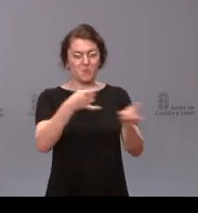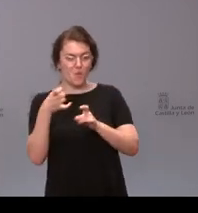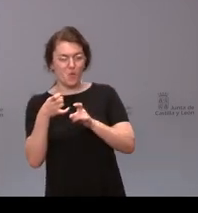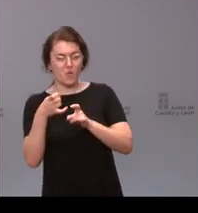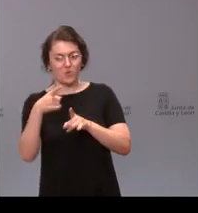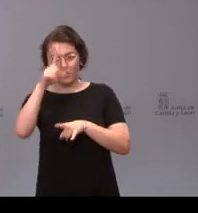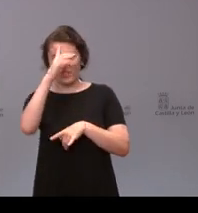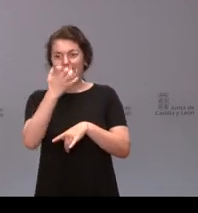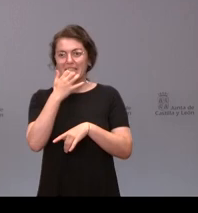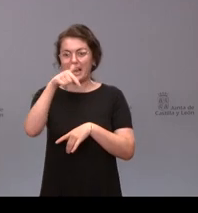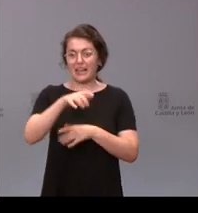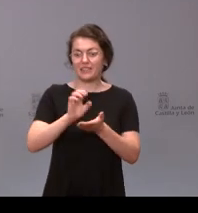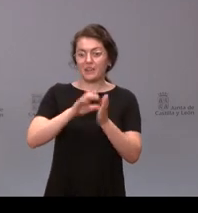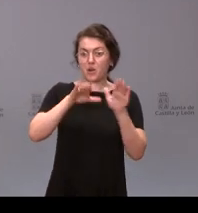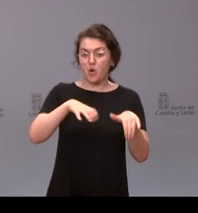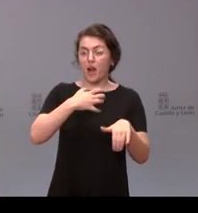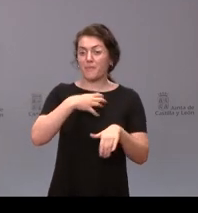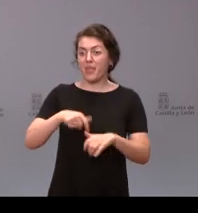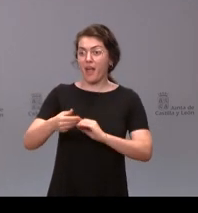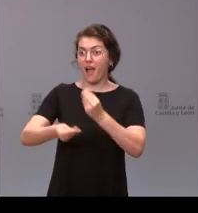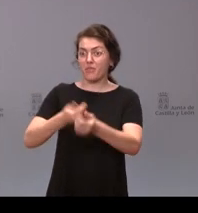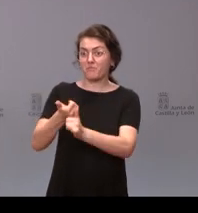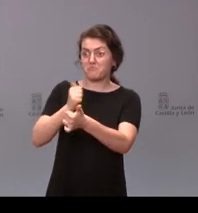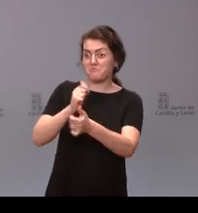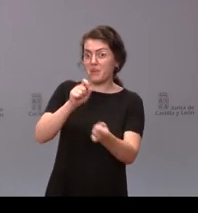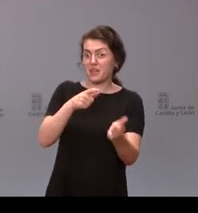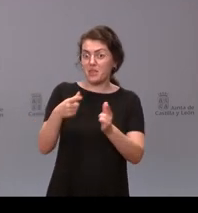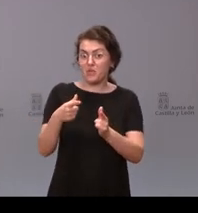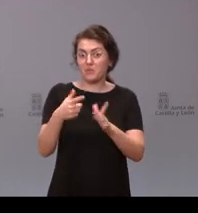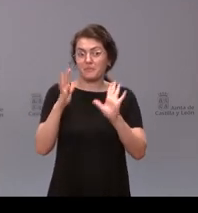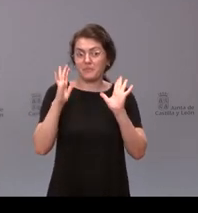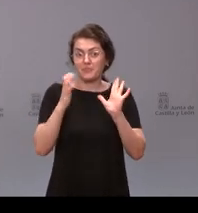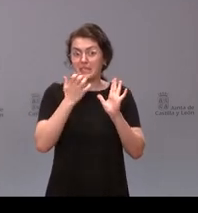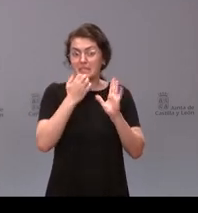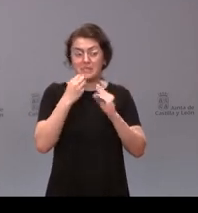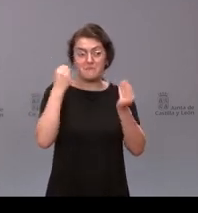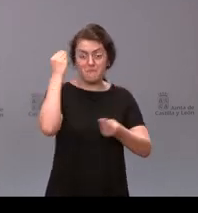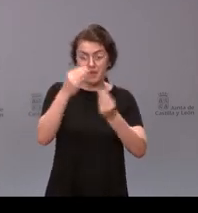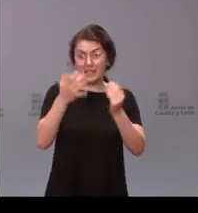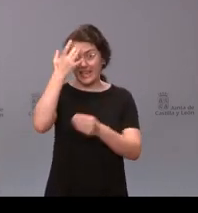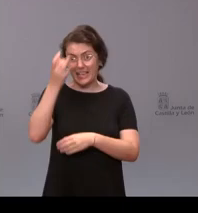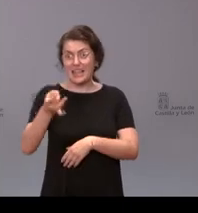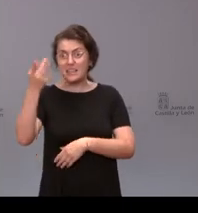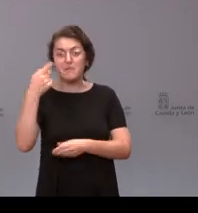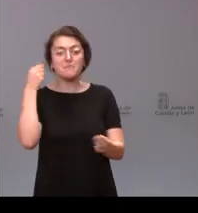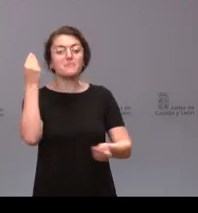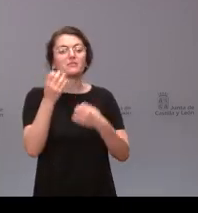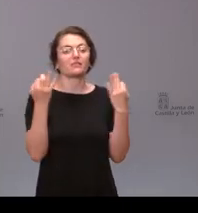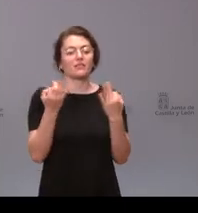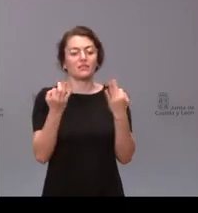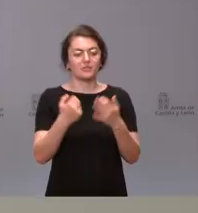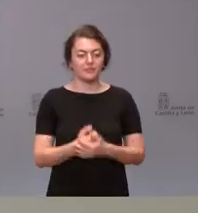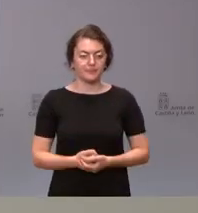se podría plantear una medida similar o no, si les ha llegado la iniciativa, si la conocen y que piensan al respecto. Gracias.